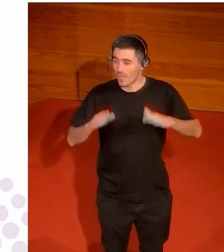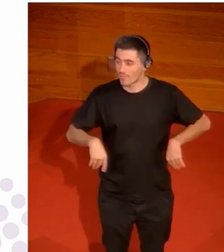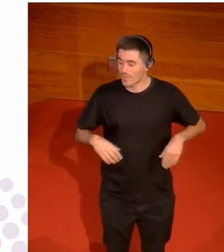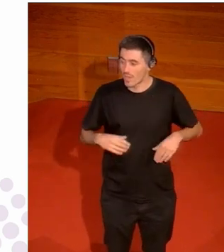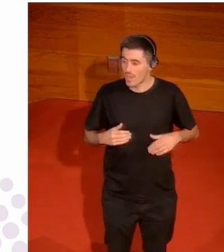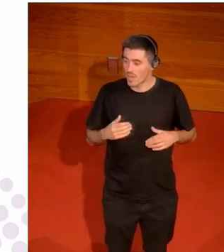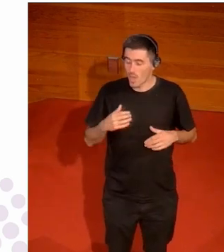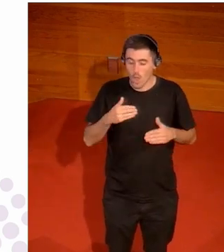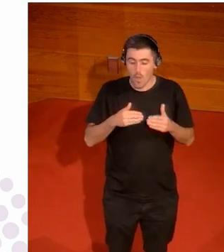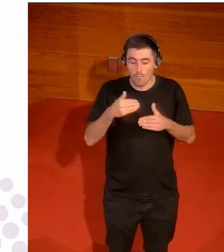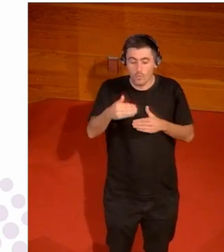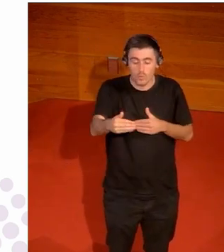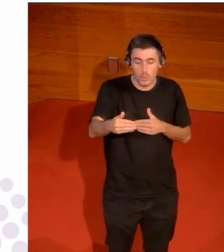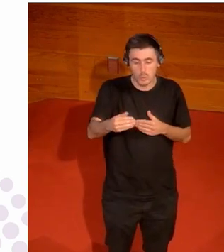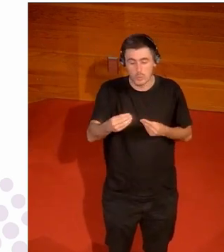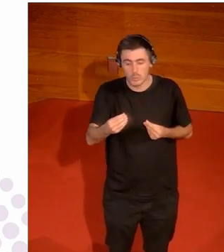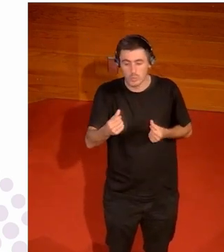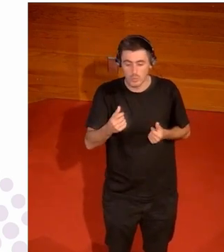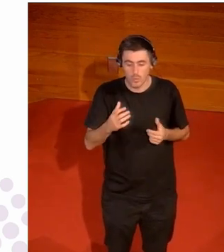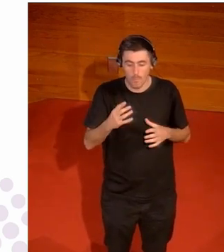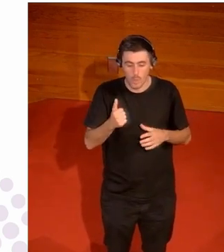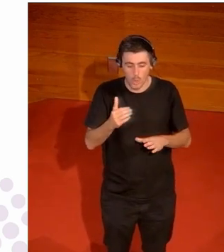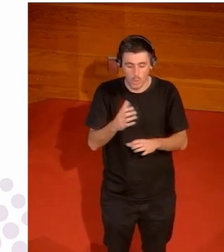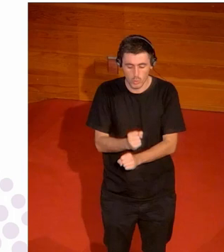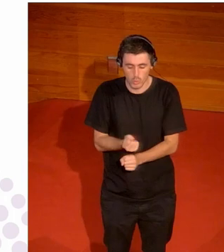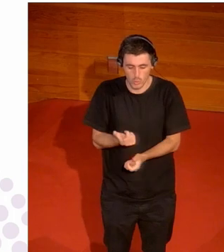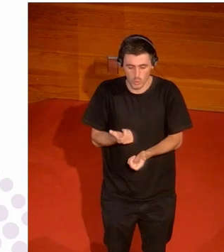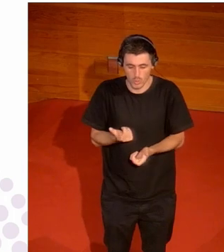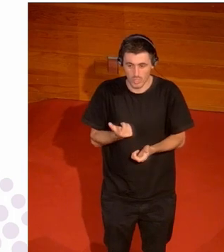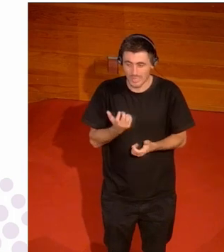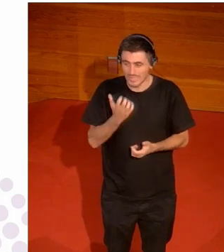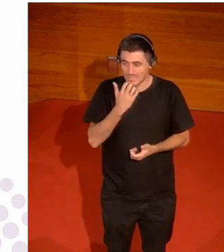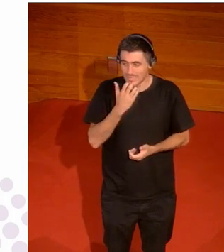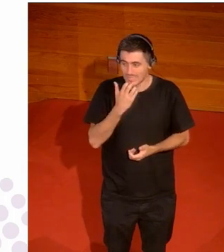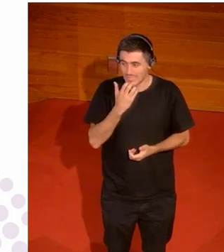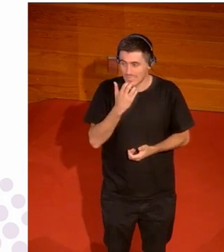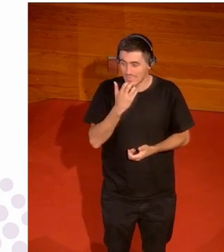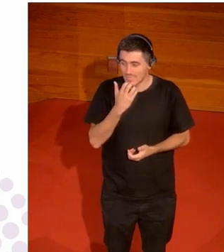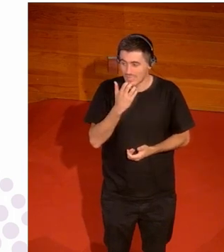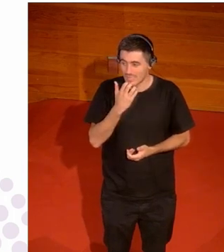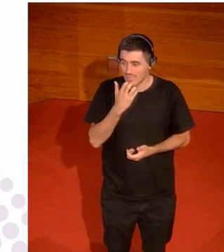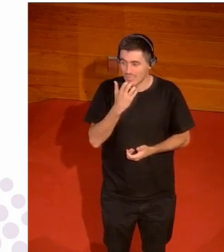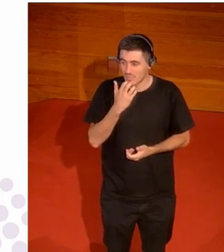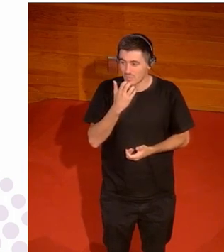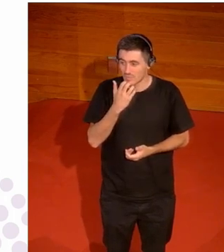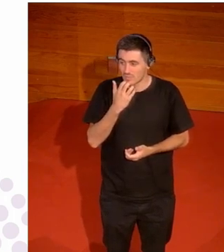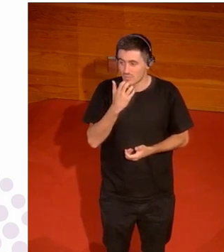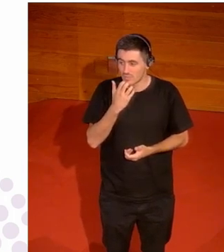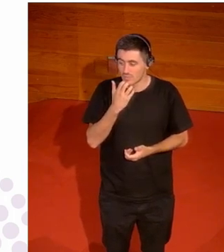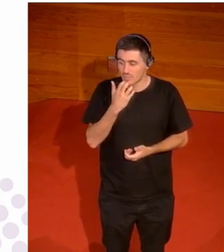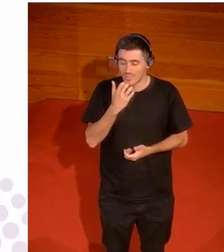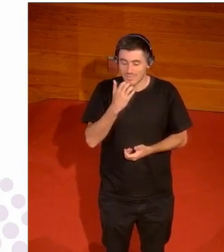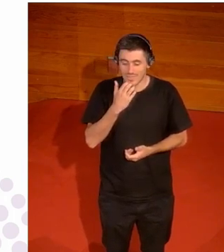si con un futuro poco halagüeño si el planteamiento es que como a mí no me da pasta el escribir una